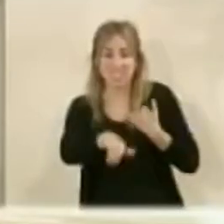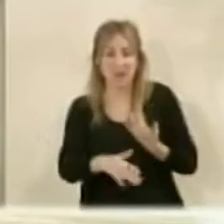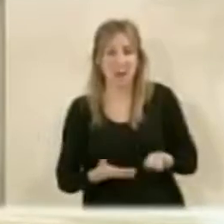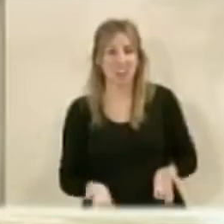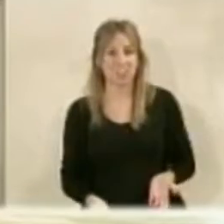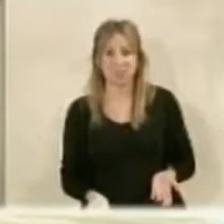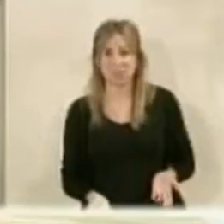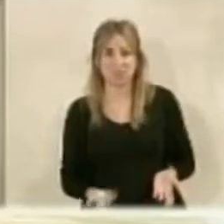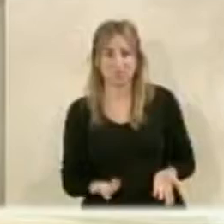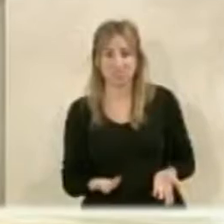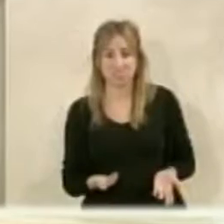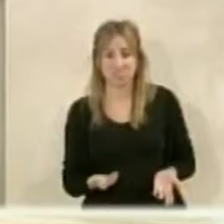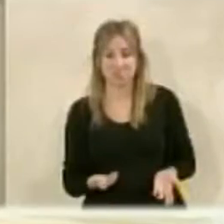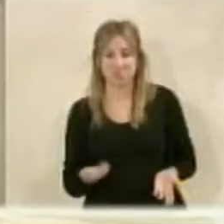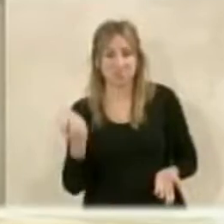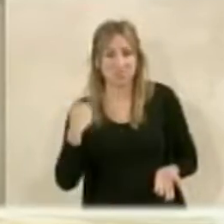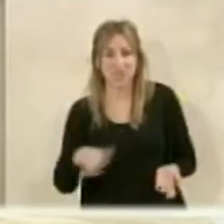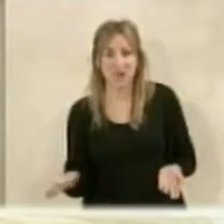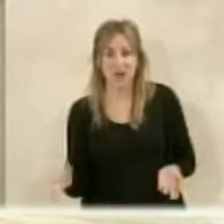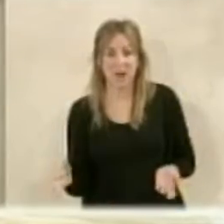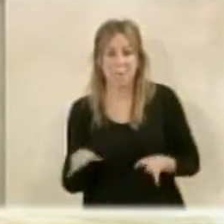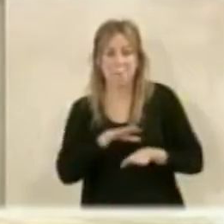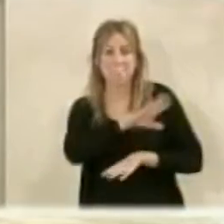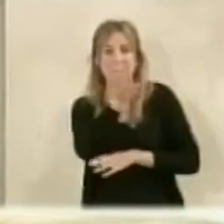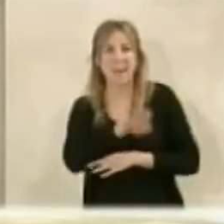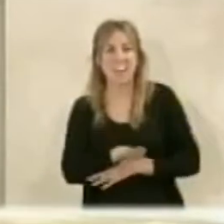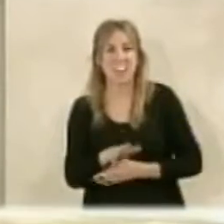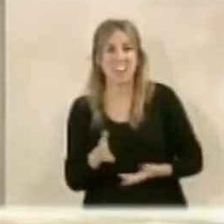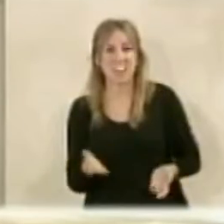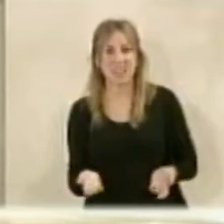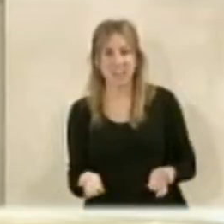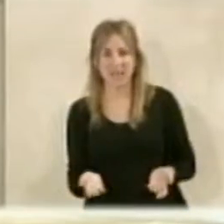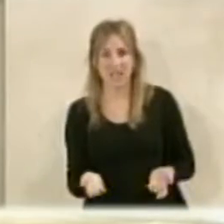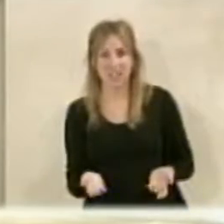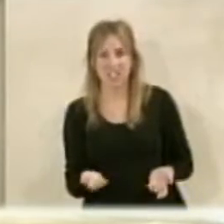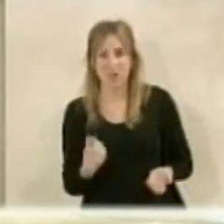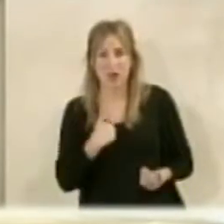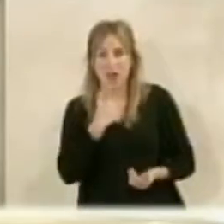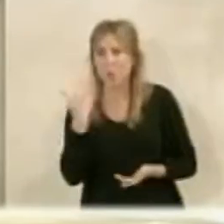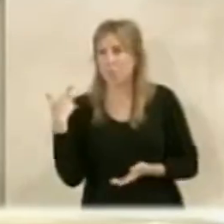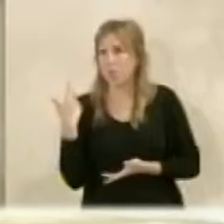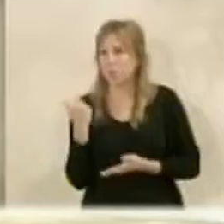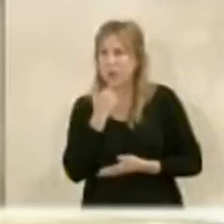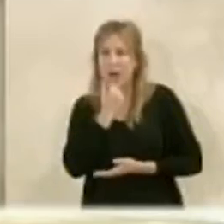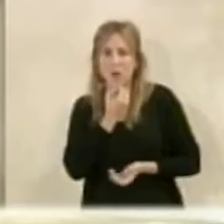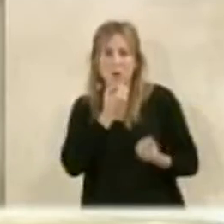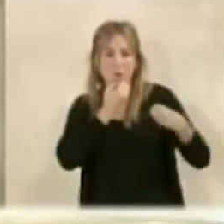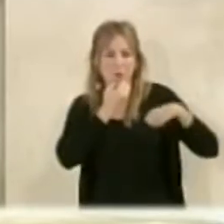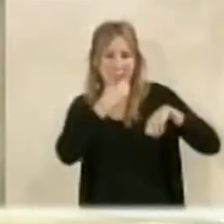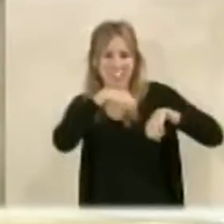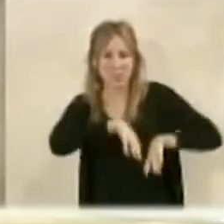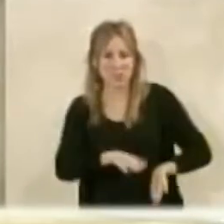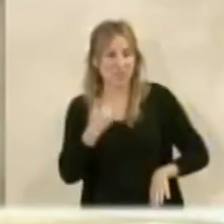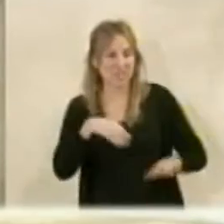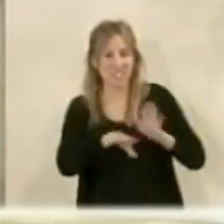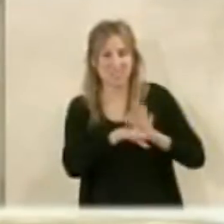algo que es una historia, pues que parece una cosa histórica en ustedes que no va